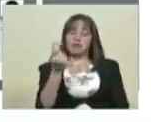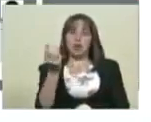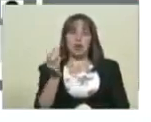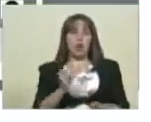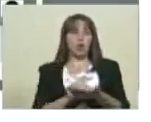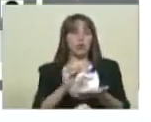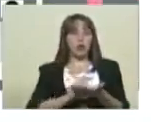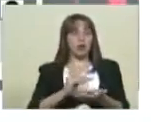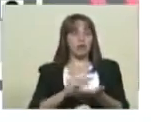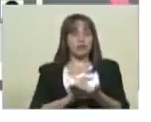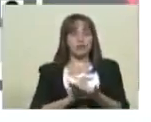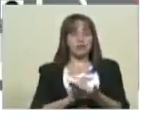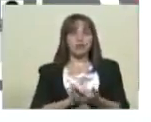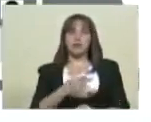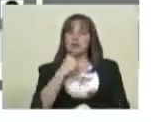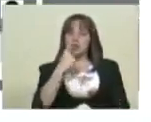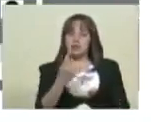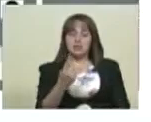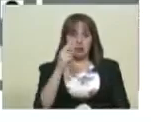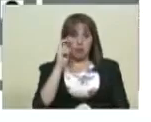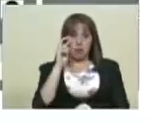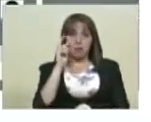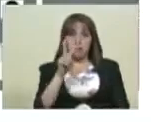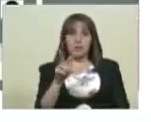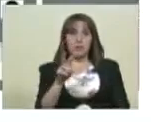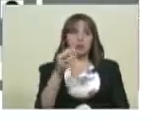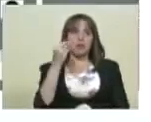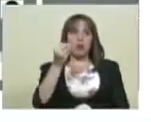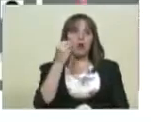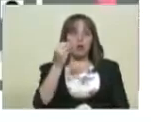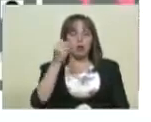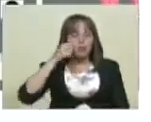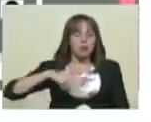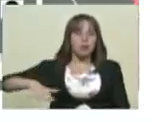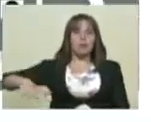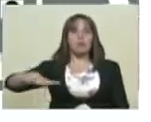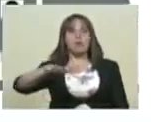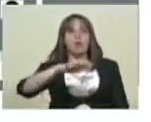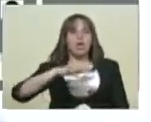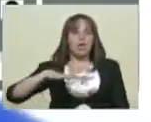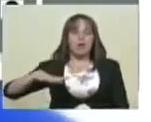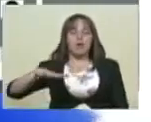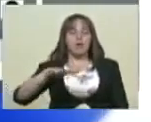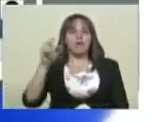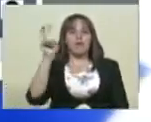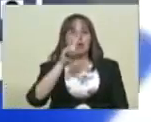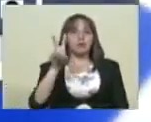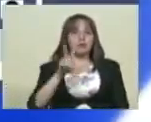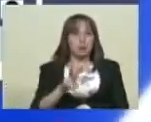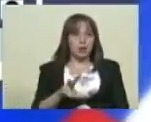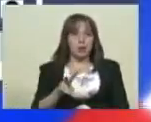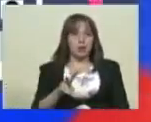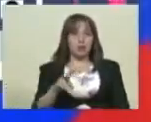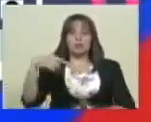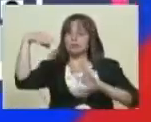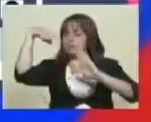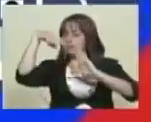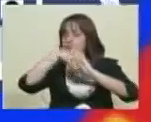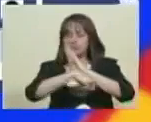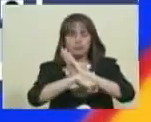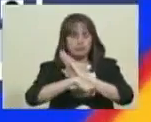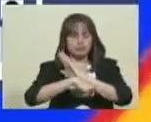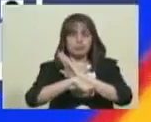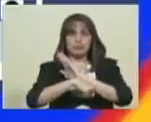a decir, porque nos han visto varias veces, el pueblo de Venezuela es un pueblo profundamente